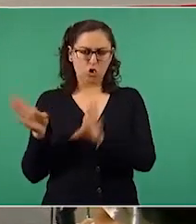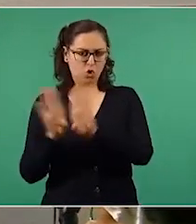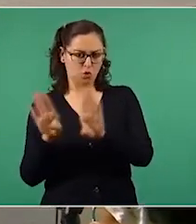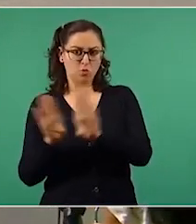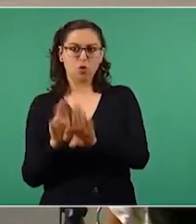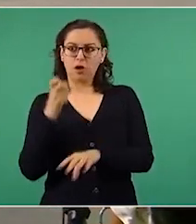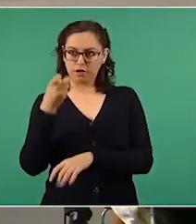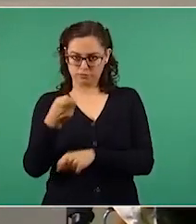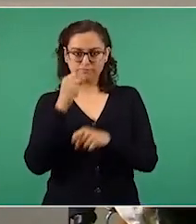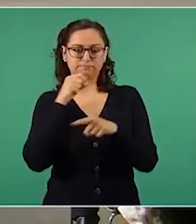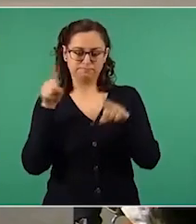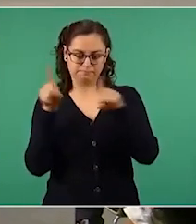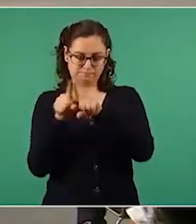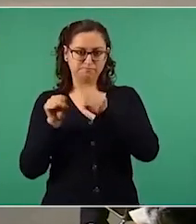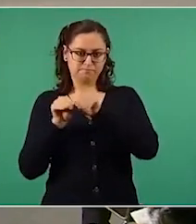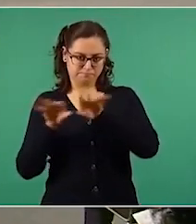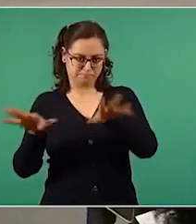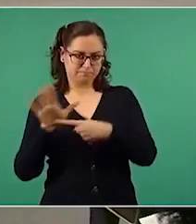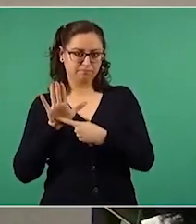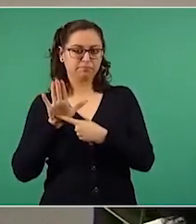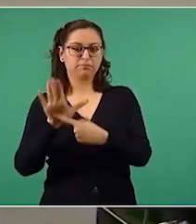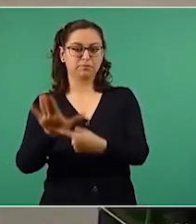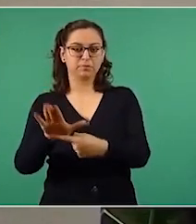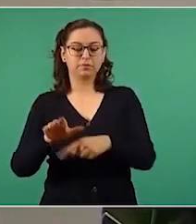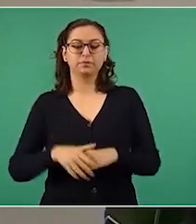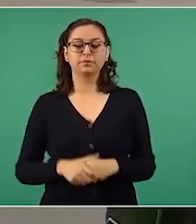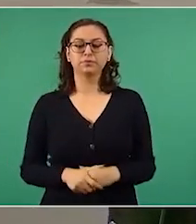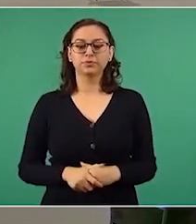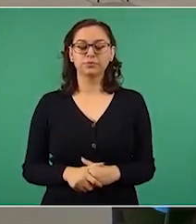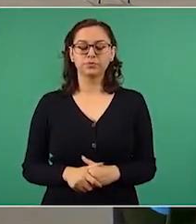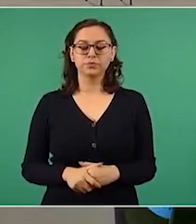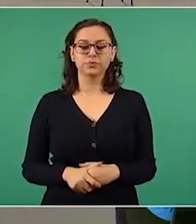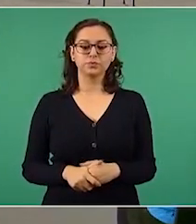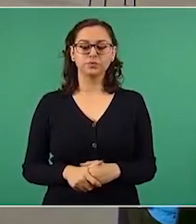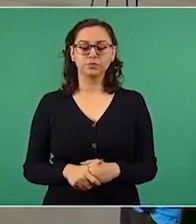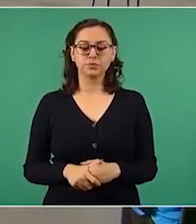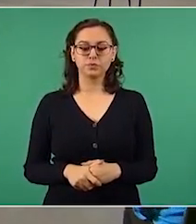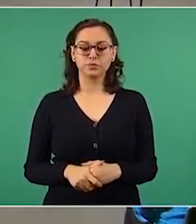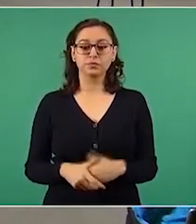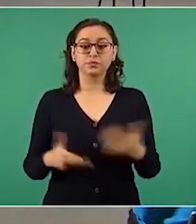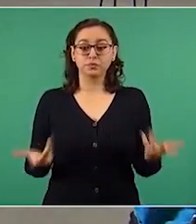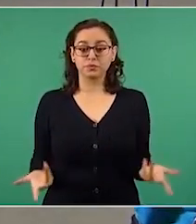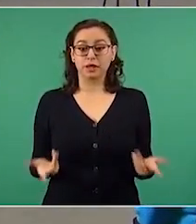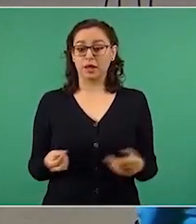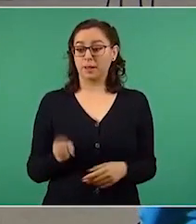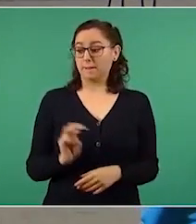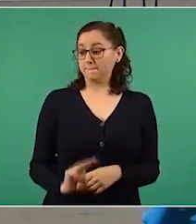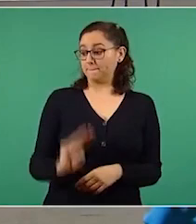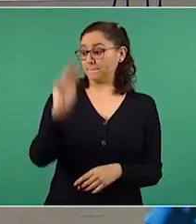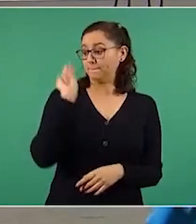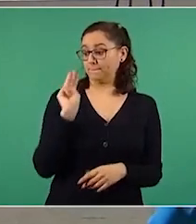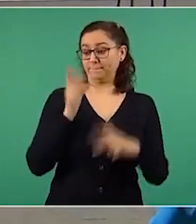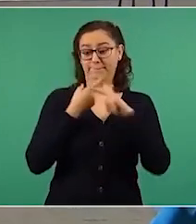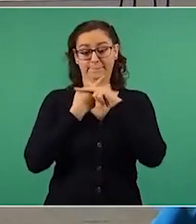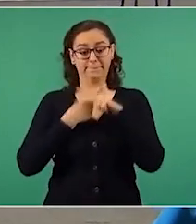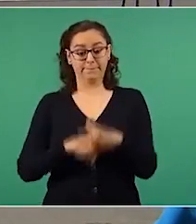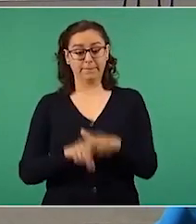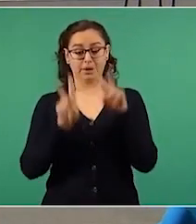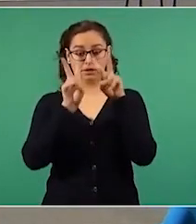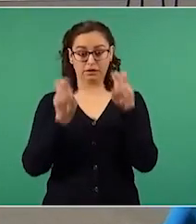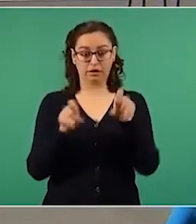que nada queremos agradecer el interés y el debate que se ha producido por la sección quién es quién en las mentiras de la semana.